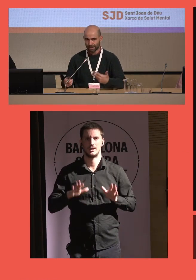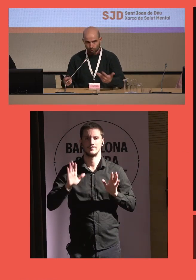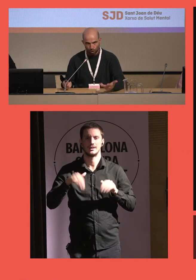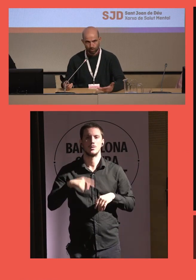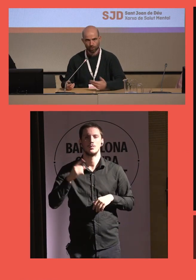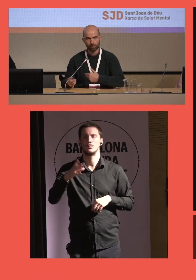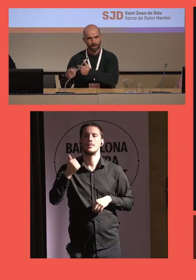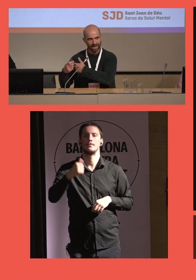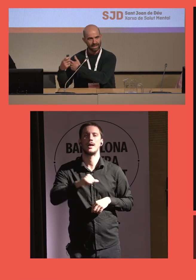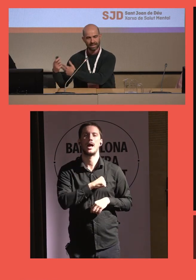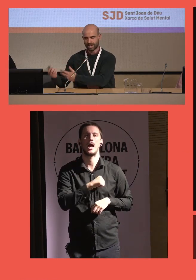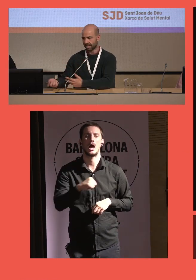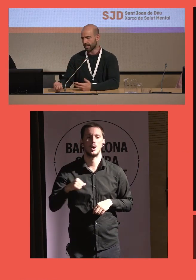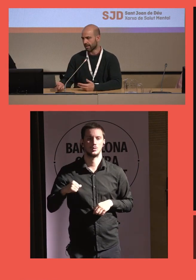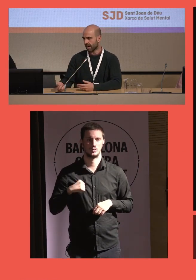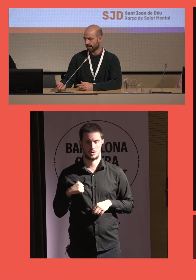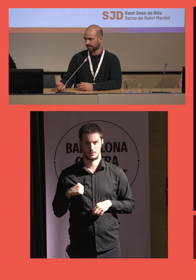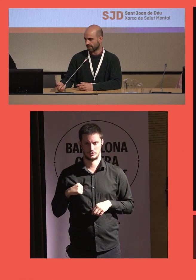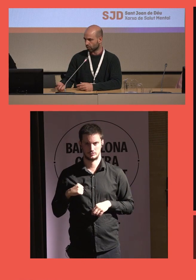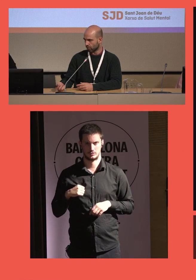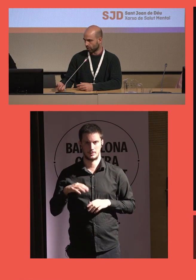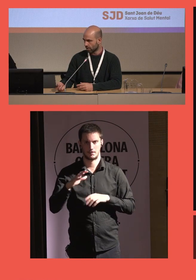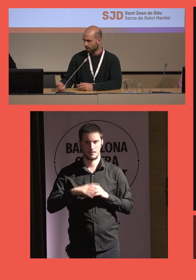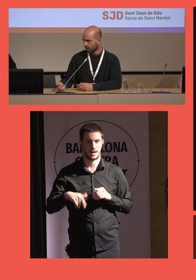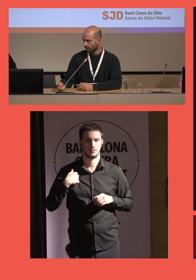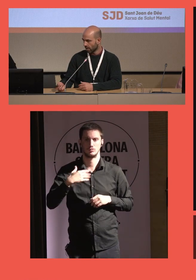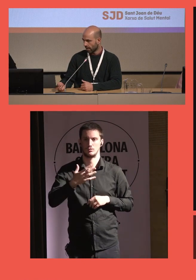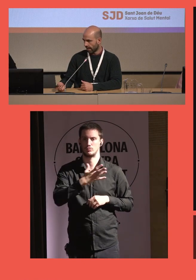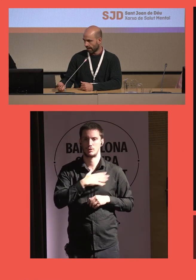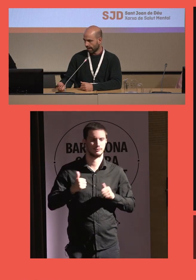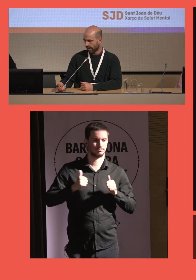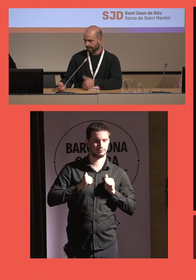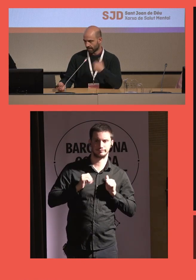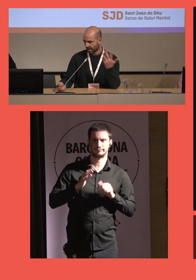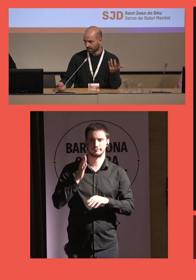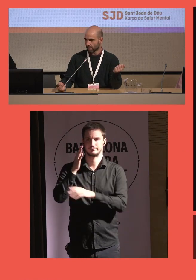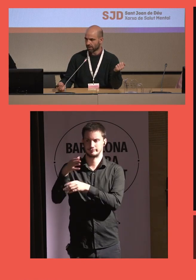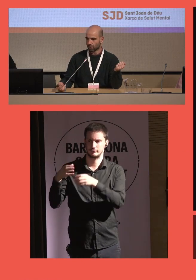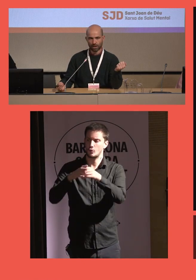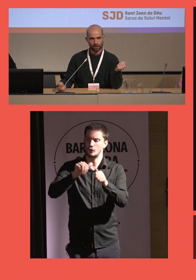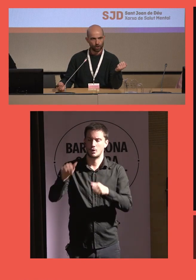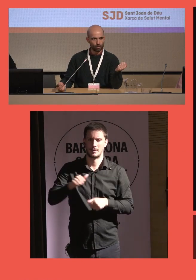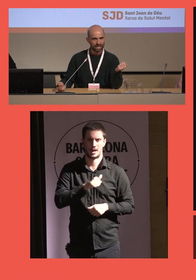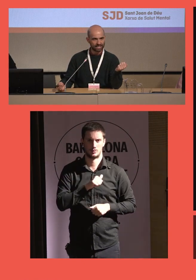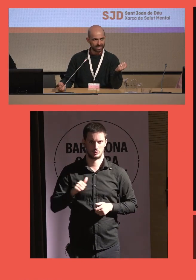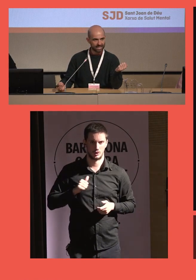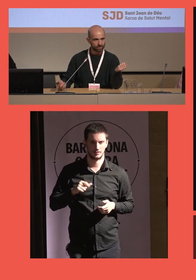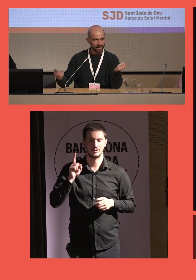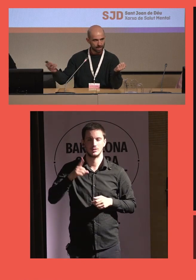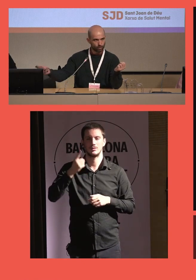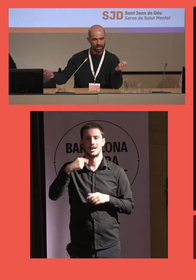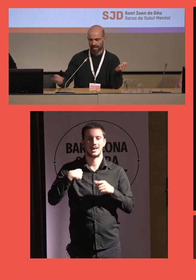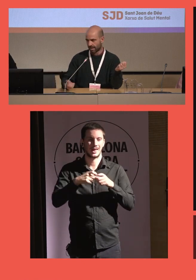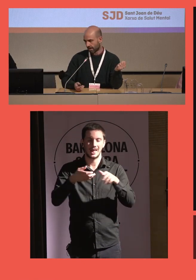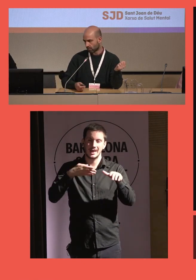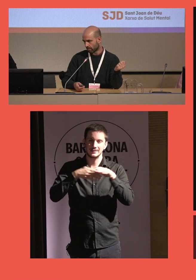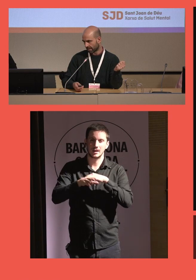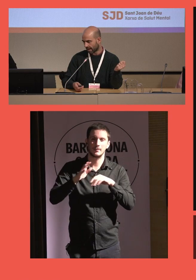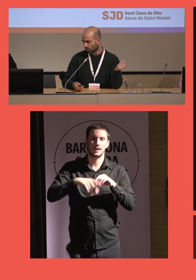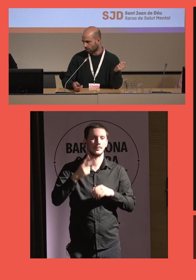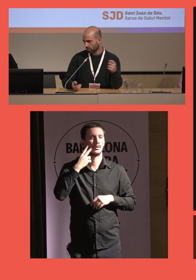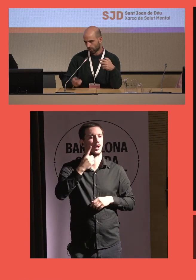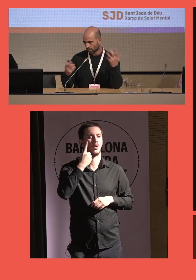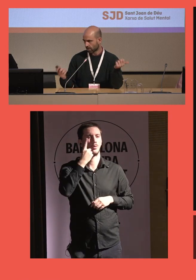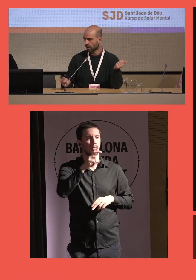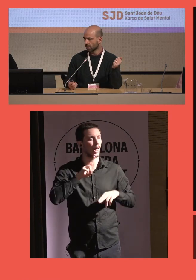pudieran ser autónomos para realizar esta excursión también el ayuntamiento cedió unas entradas para que pudieran ir a ver un